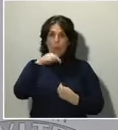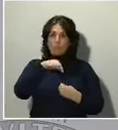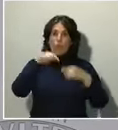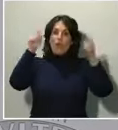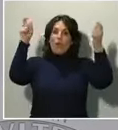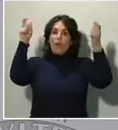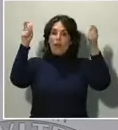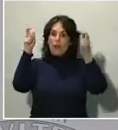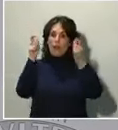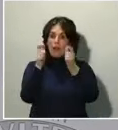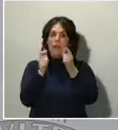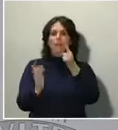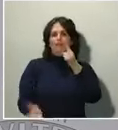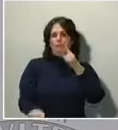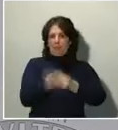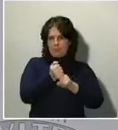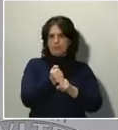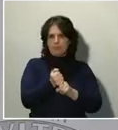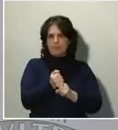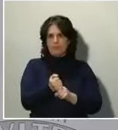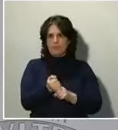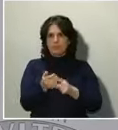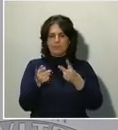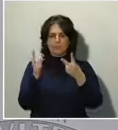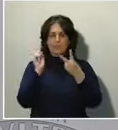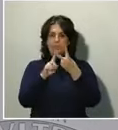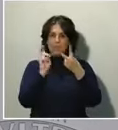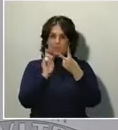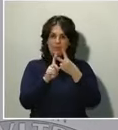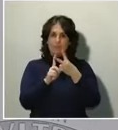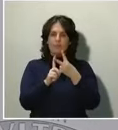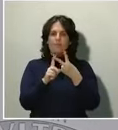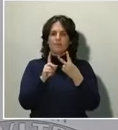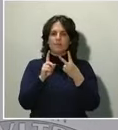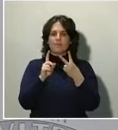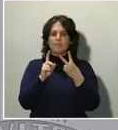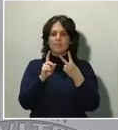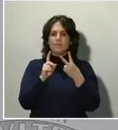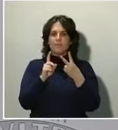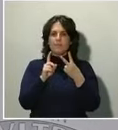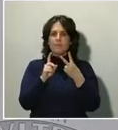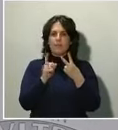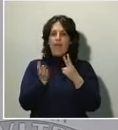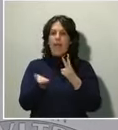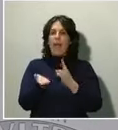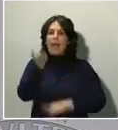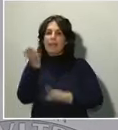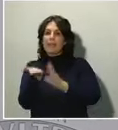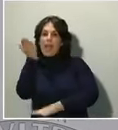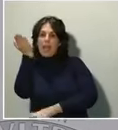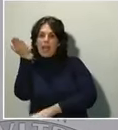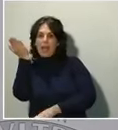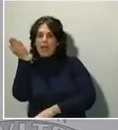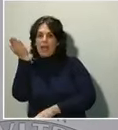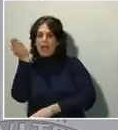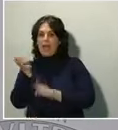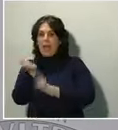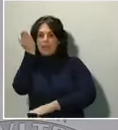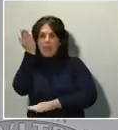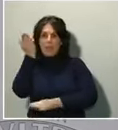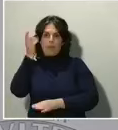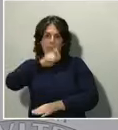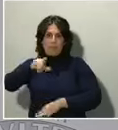más lentamente. En segundo lugar, cuando el número de altas médicas sea superior al número de nuevos